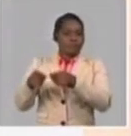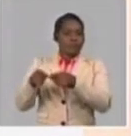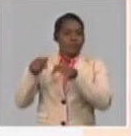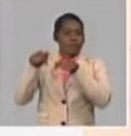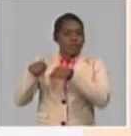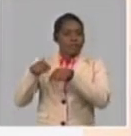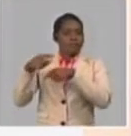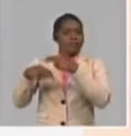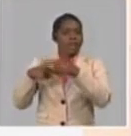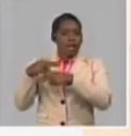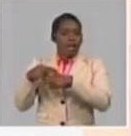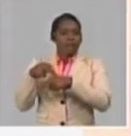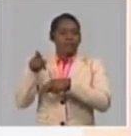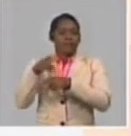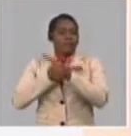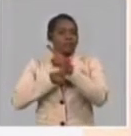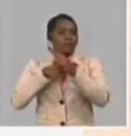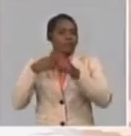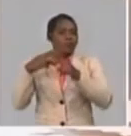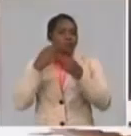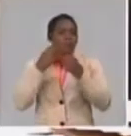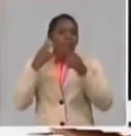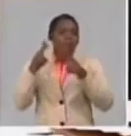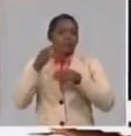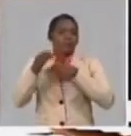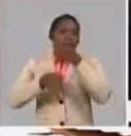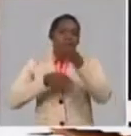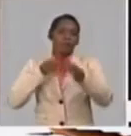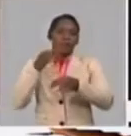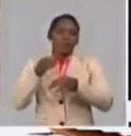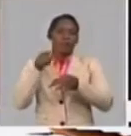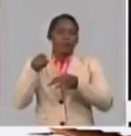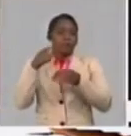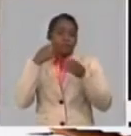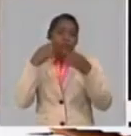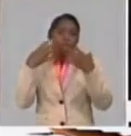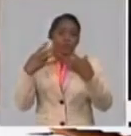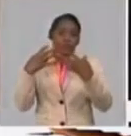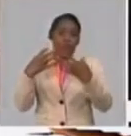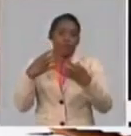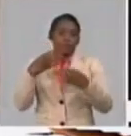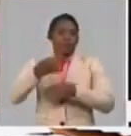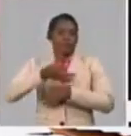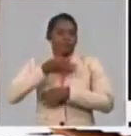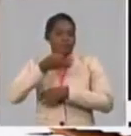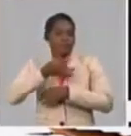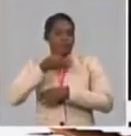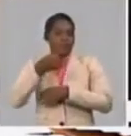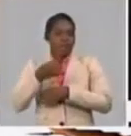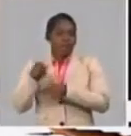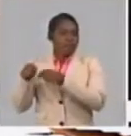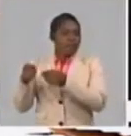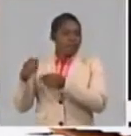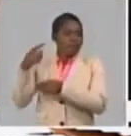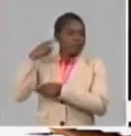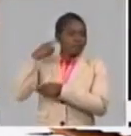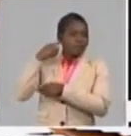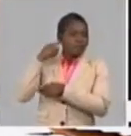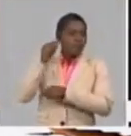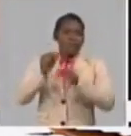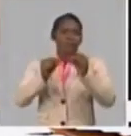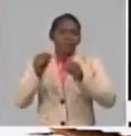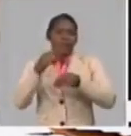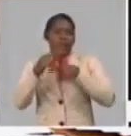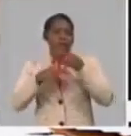resaltar historias de vida. Eso que en mi opinión tiene un valor testimonial tan profundo, que es que la gente que hace las cosas,